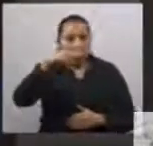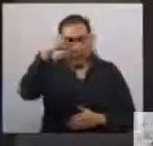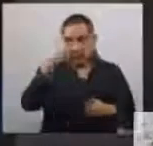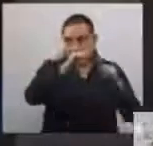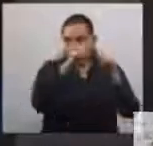Muchas gracias.